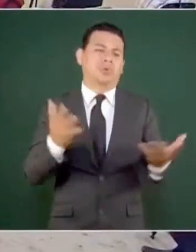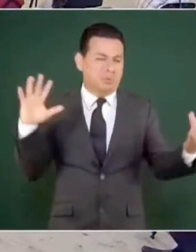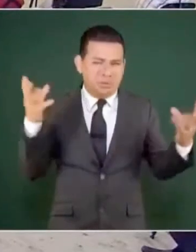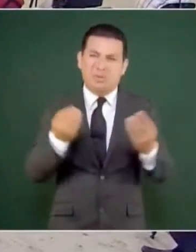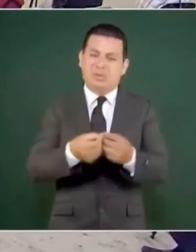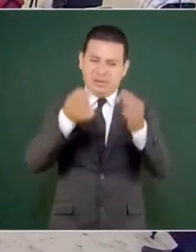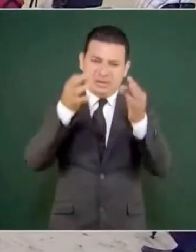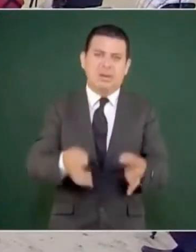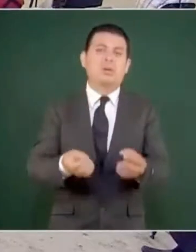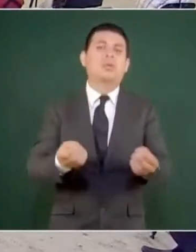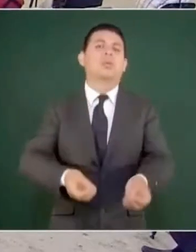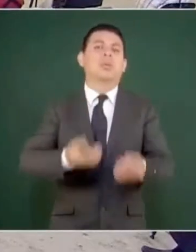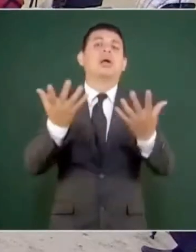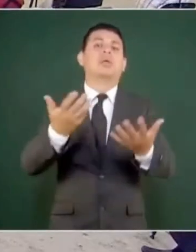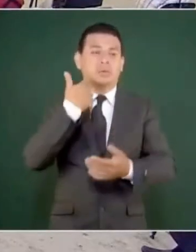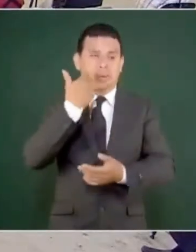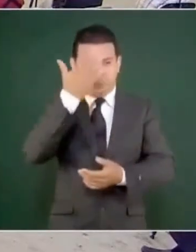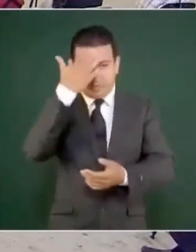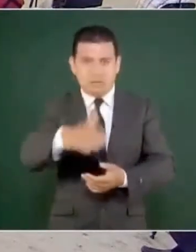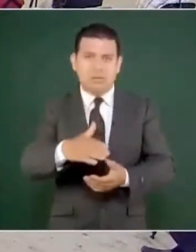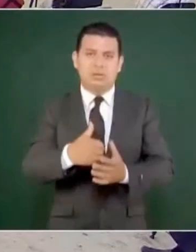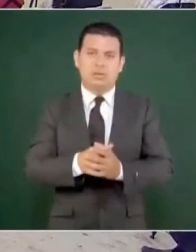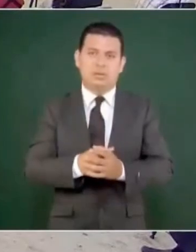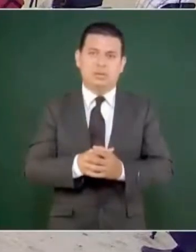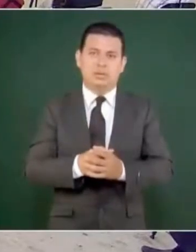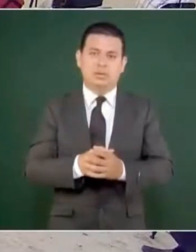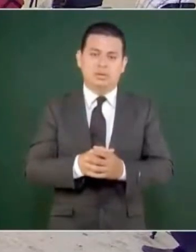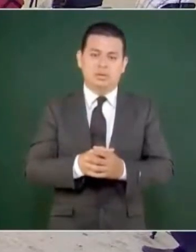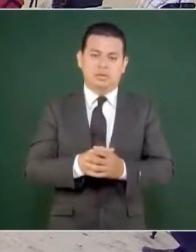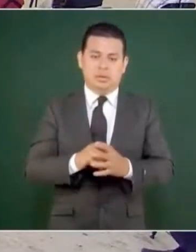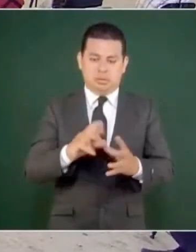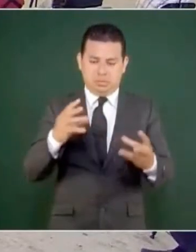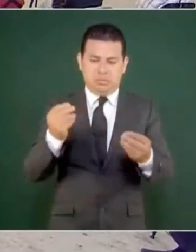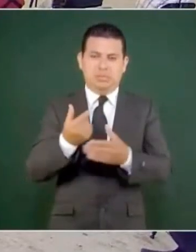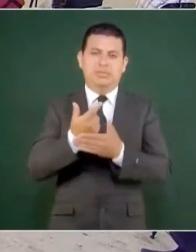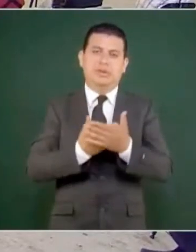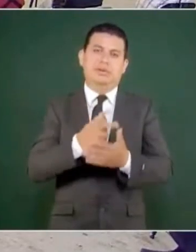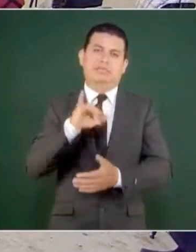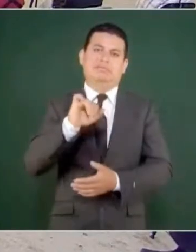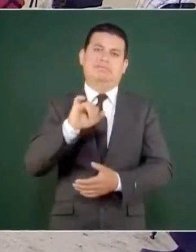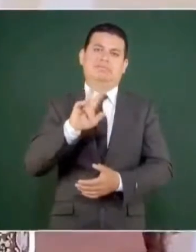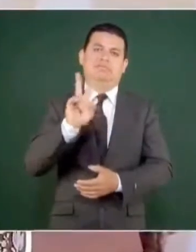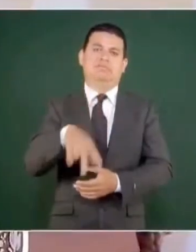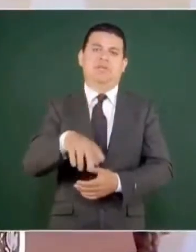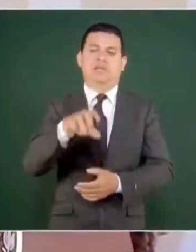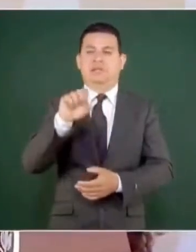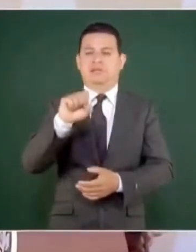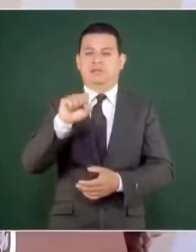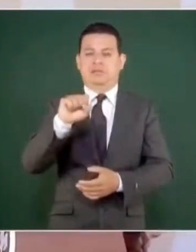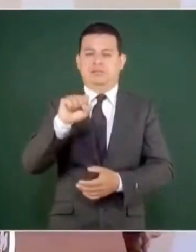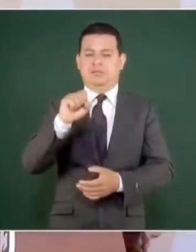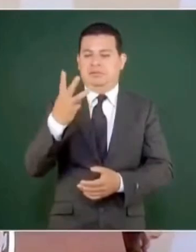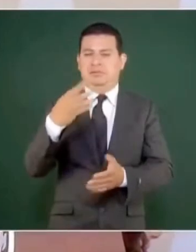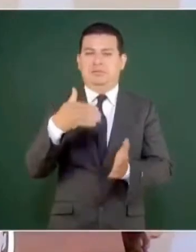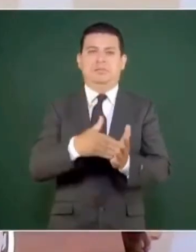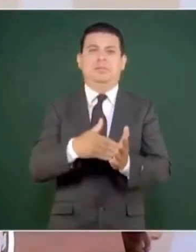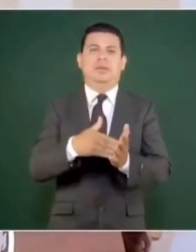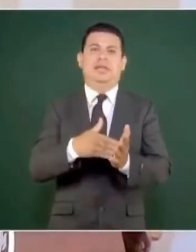y ya salen los 60 y 3 mil,